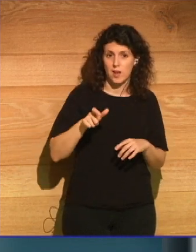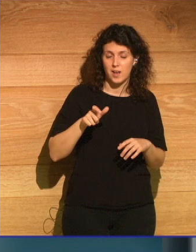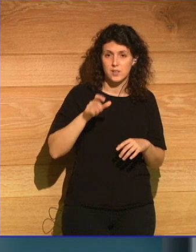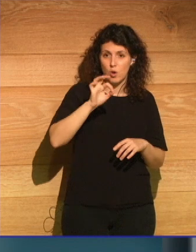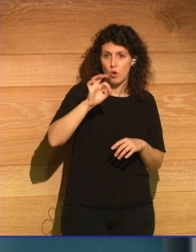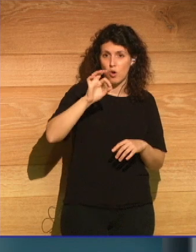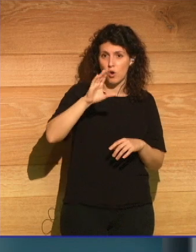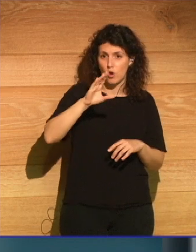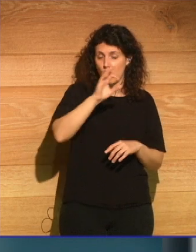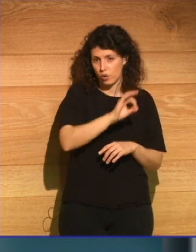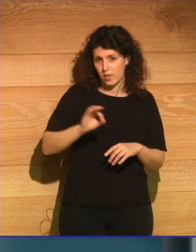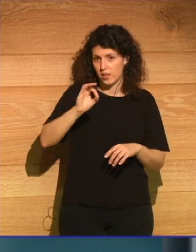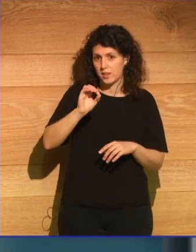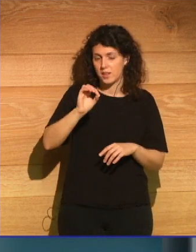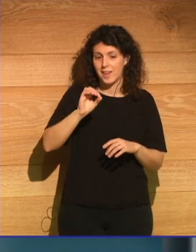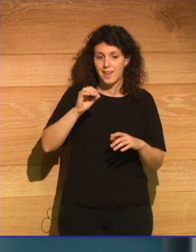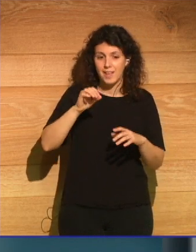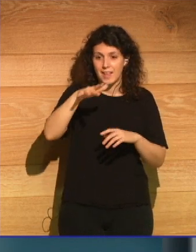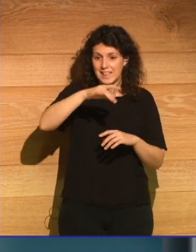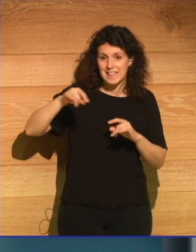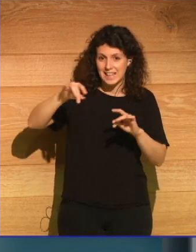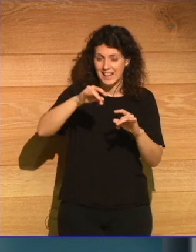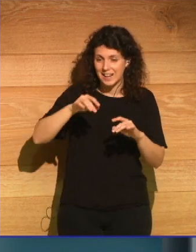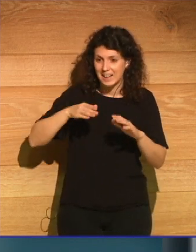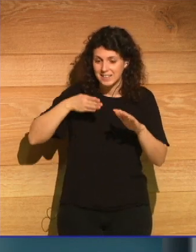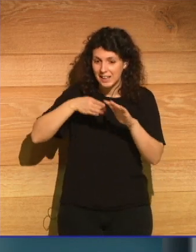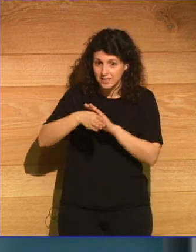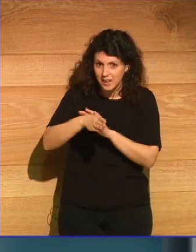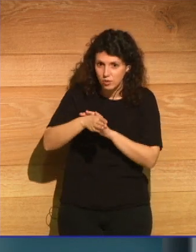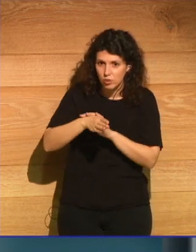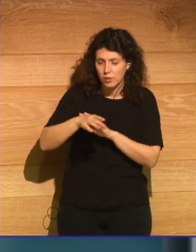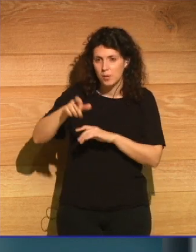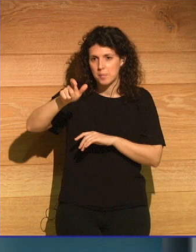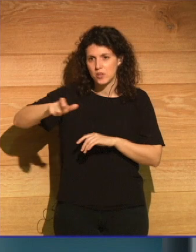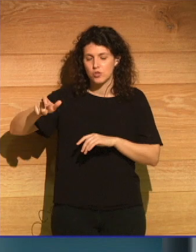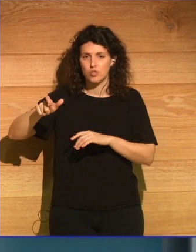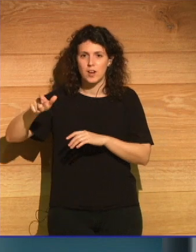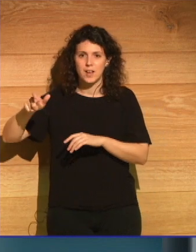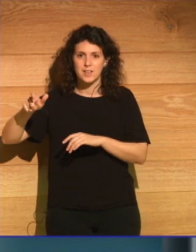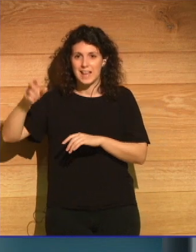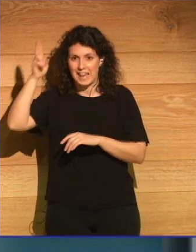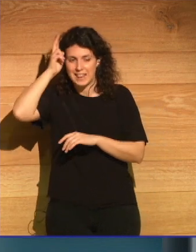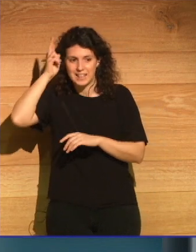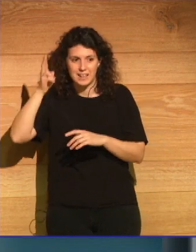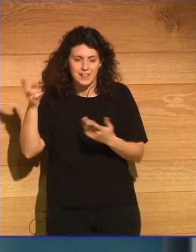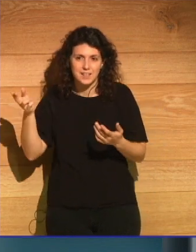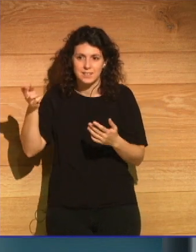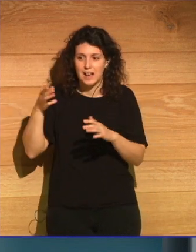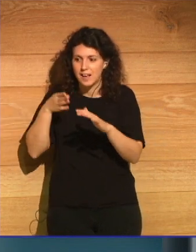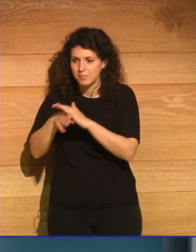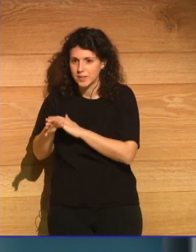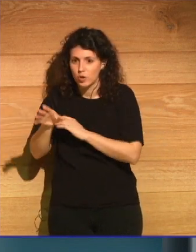en tierras habitadas por poblaciones indígenas y cogiendo, llevándose